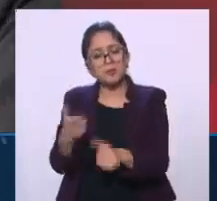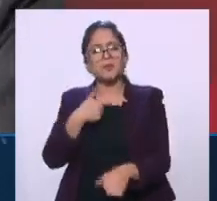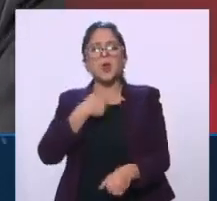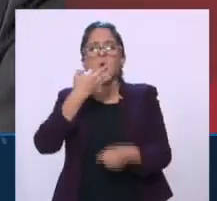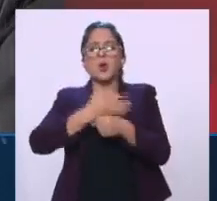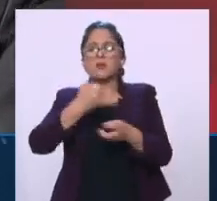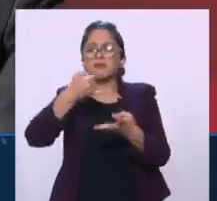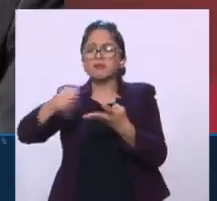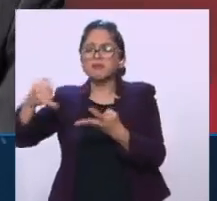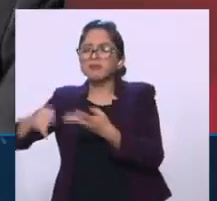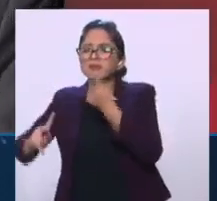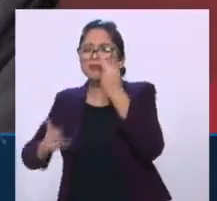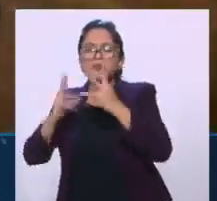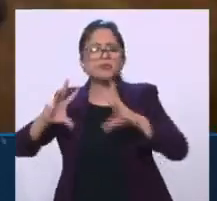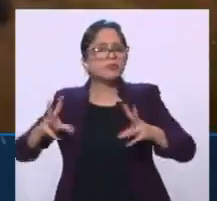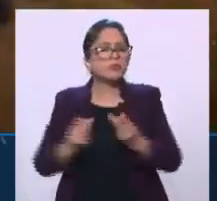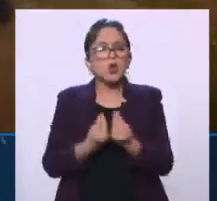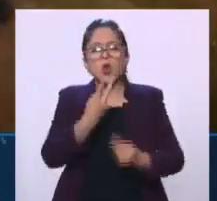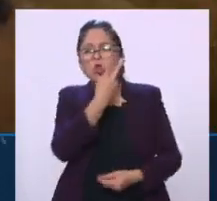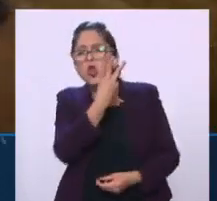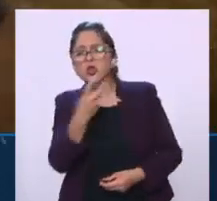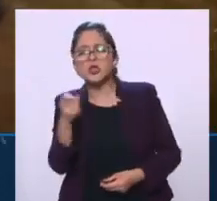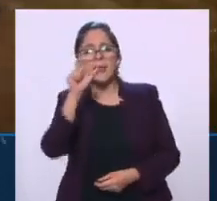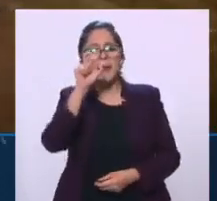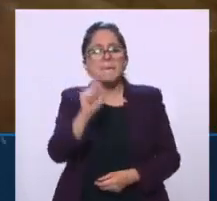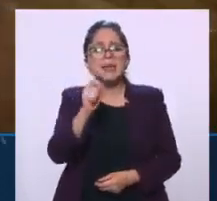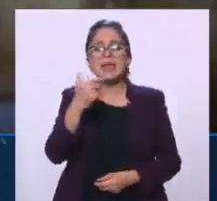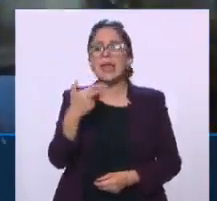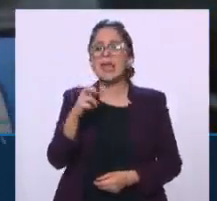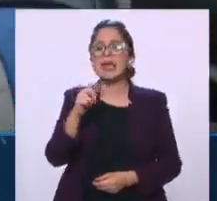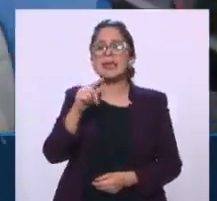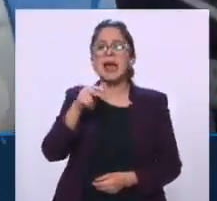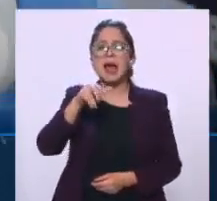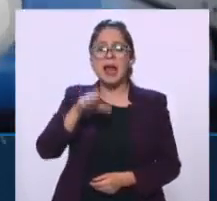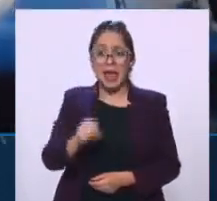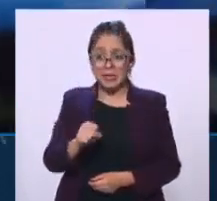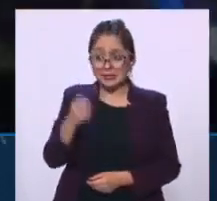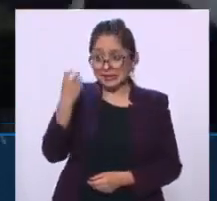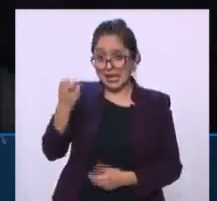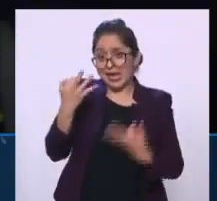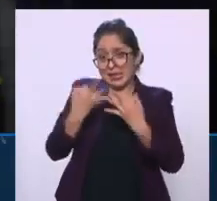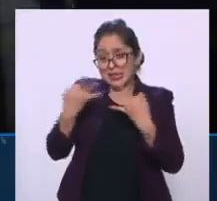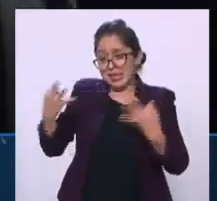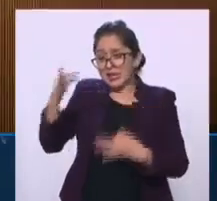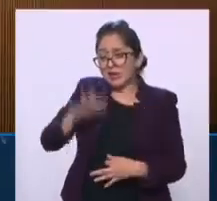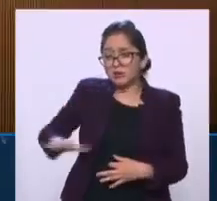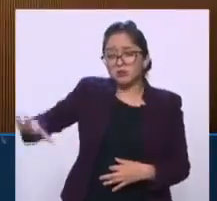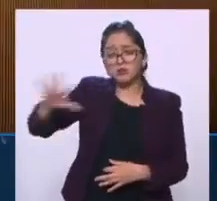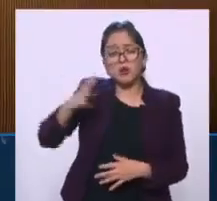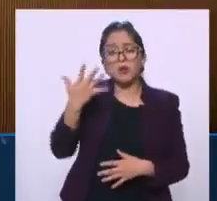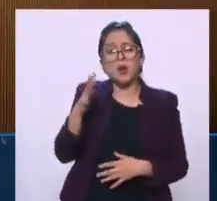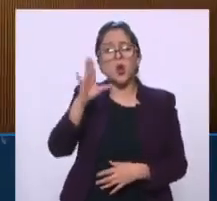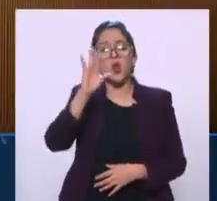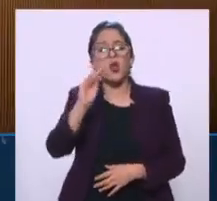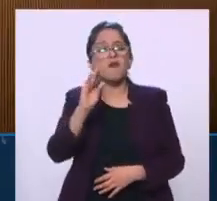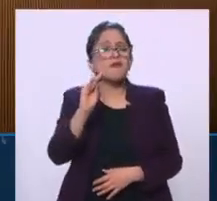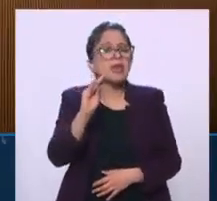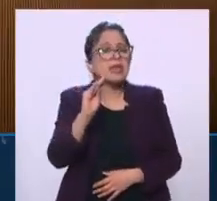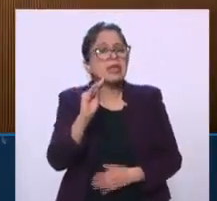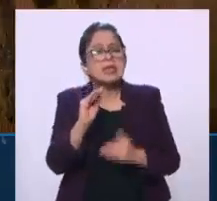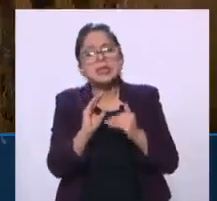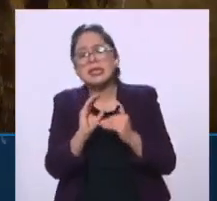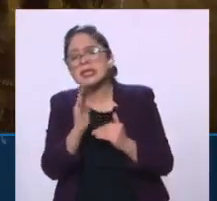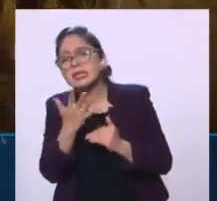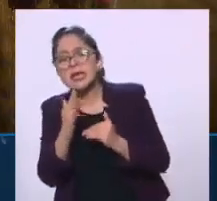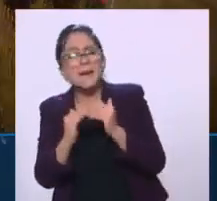una aproximadamente de 220 hectáreas y en esas 20 hectáreas un noventa y tantos por ciento más